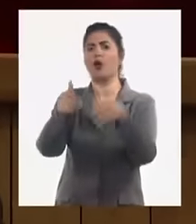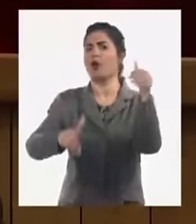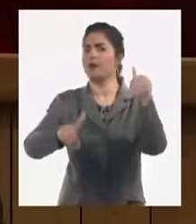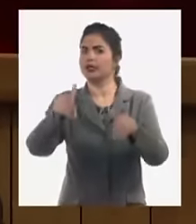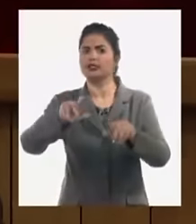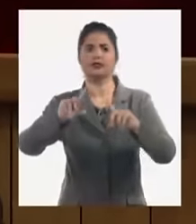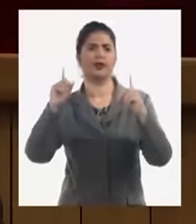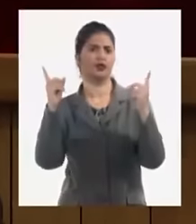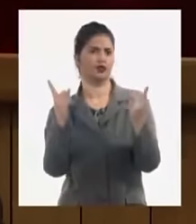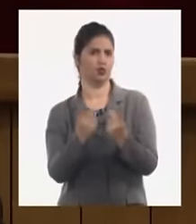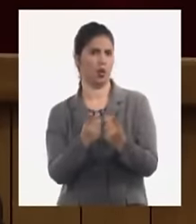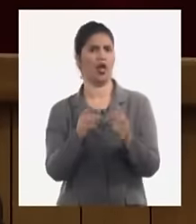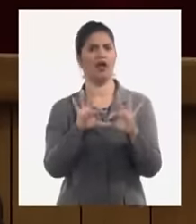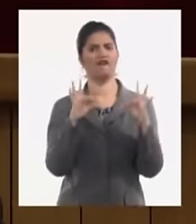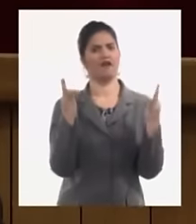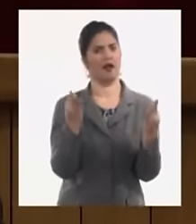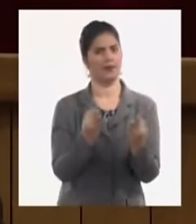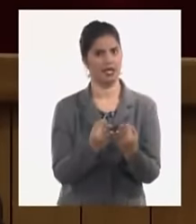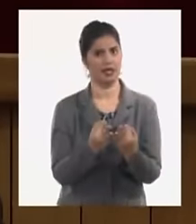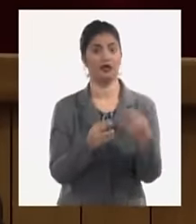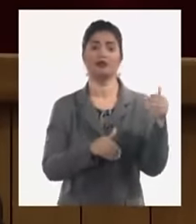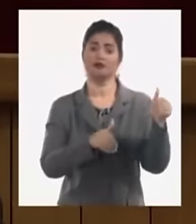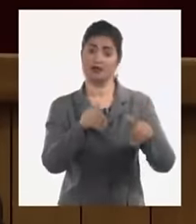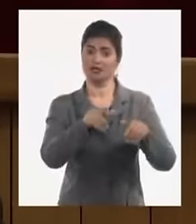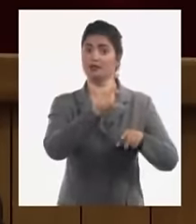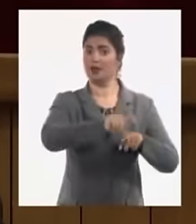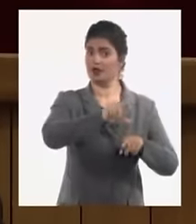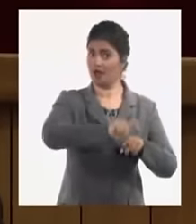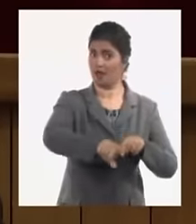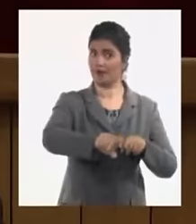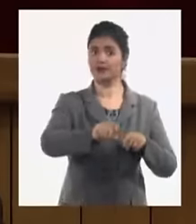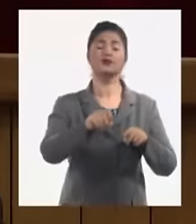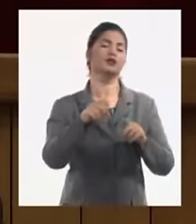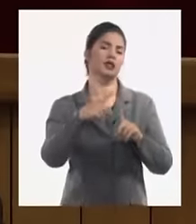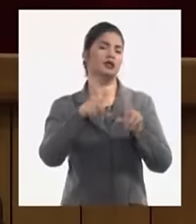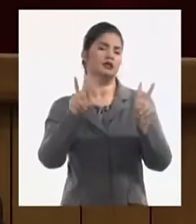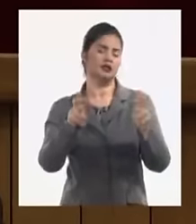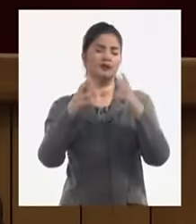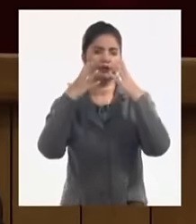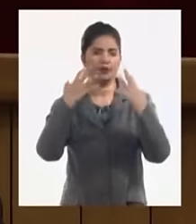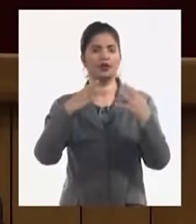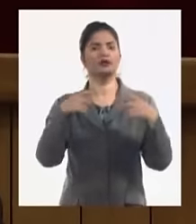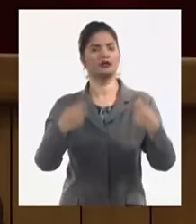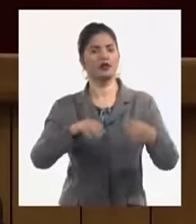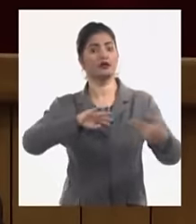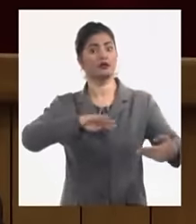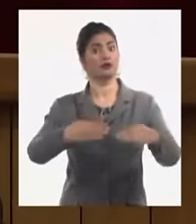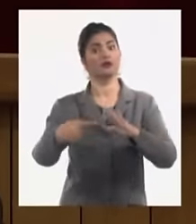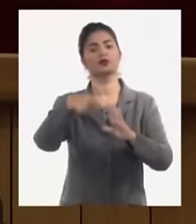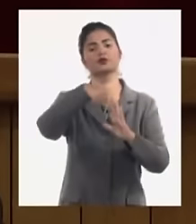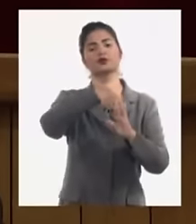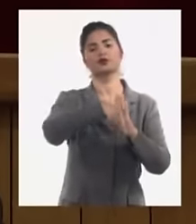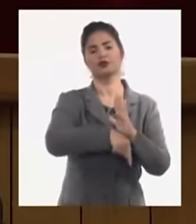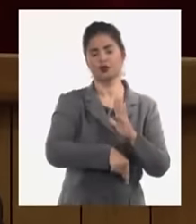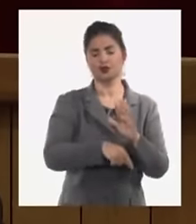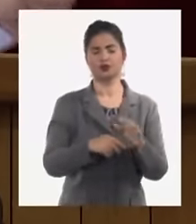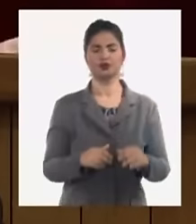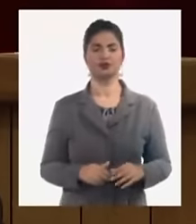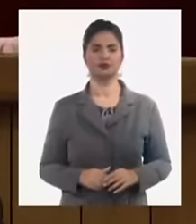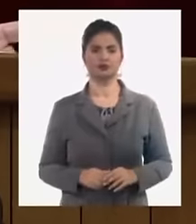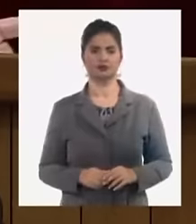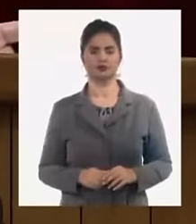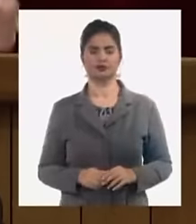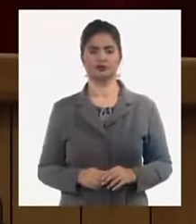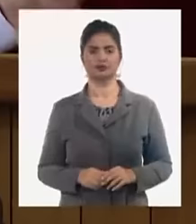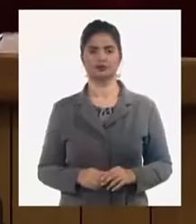todos no el dueño entonces son temas que nosotros debemos buscar e incluso en las normas en determinadas cosas habrá que